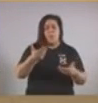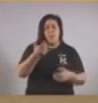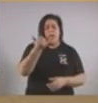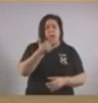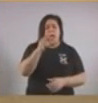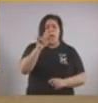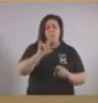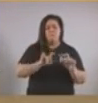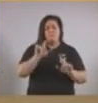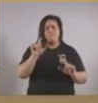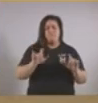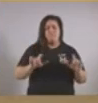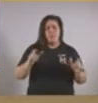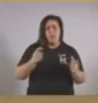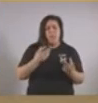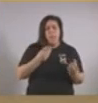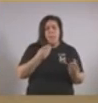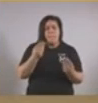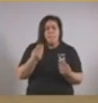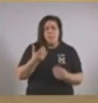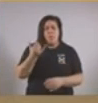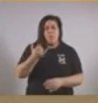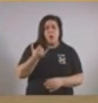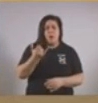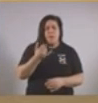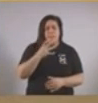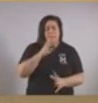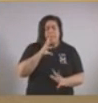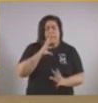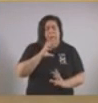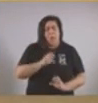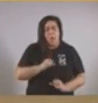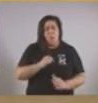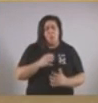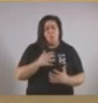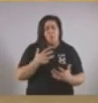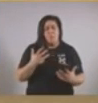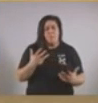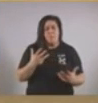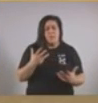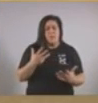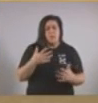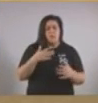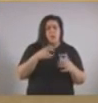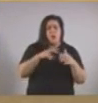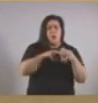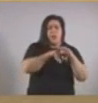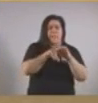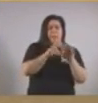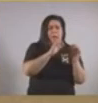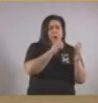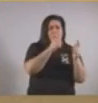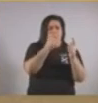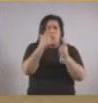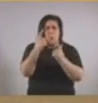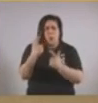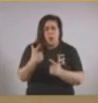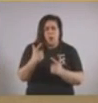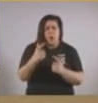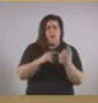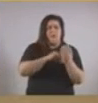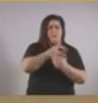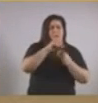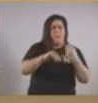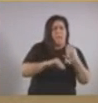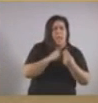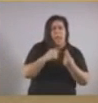tiene miedo, que está angustiada por no encontrar una cama para un paciente, para un familiar.